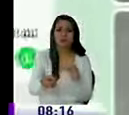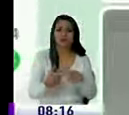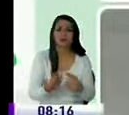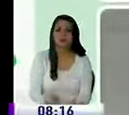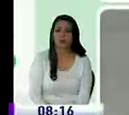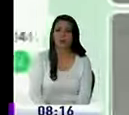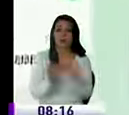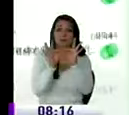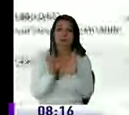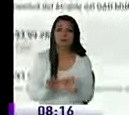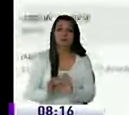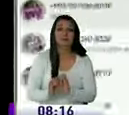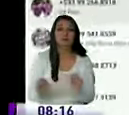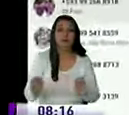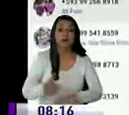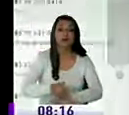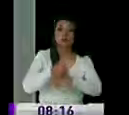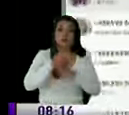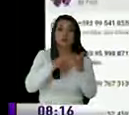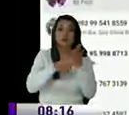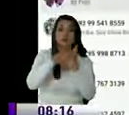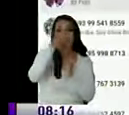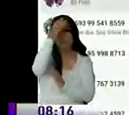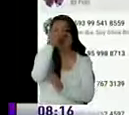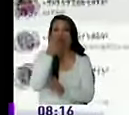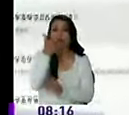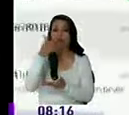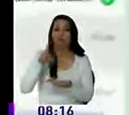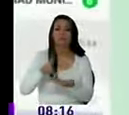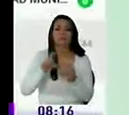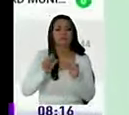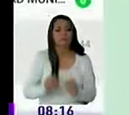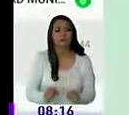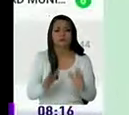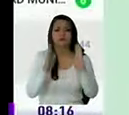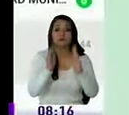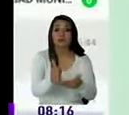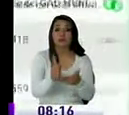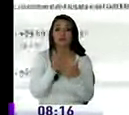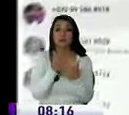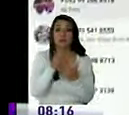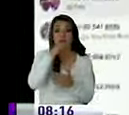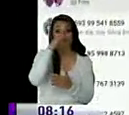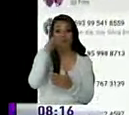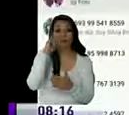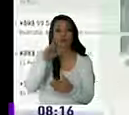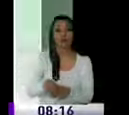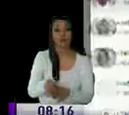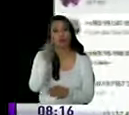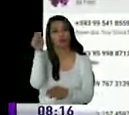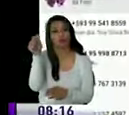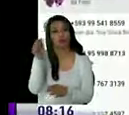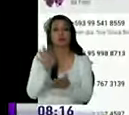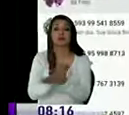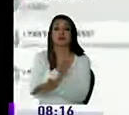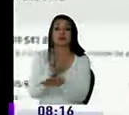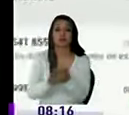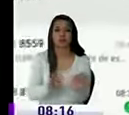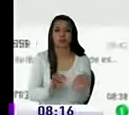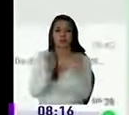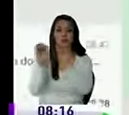lamentablemente no avanzan y los chicos como dicen los padres de familia están encargados en otras instituciones